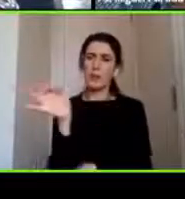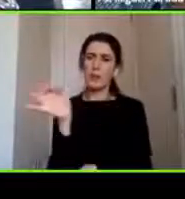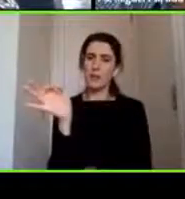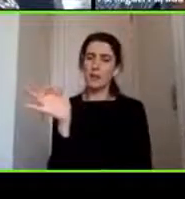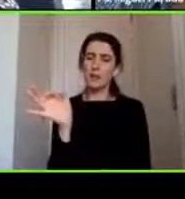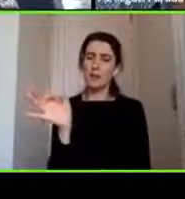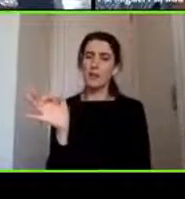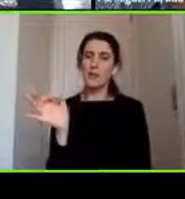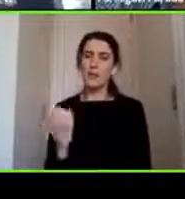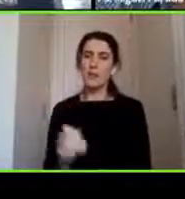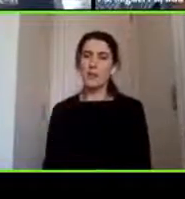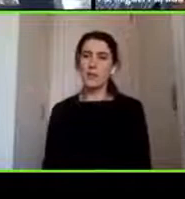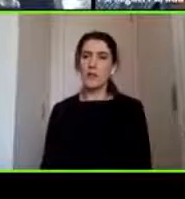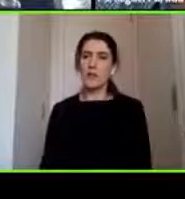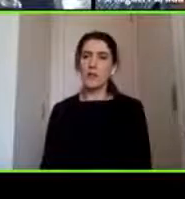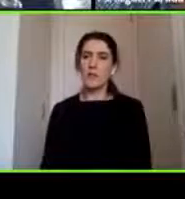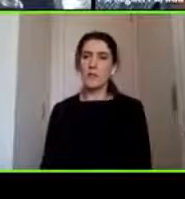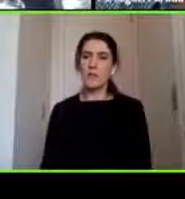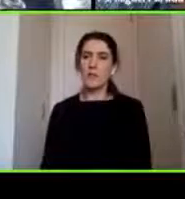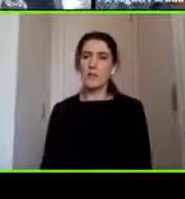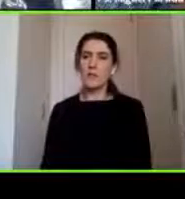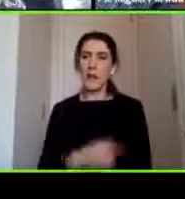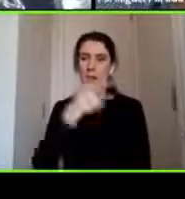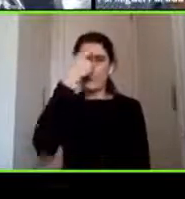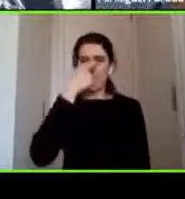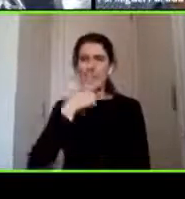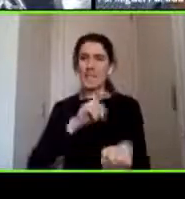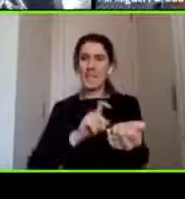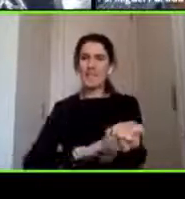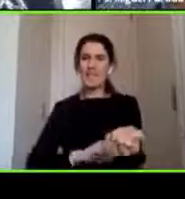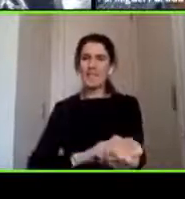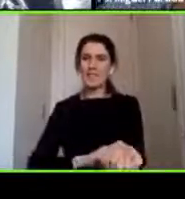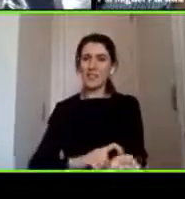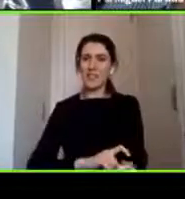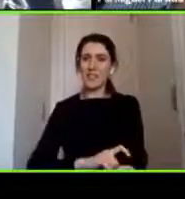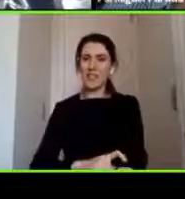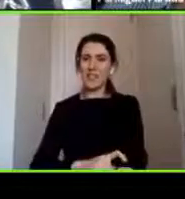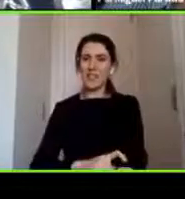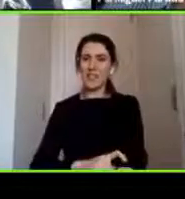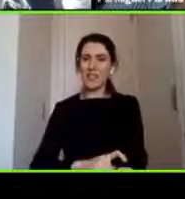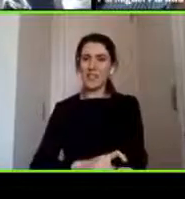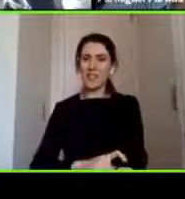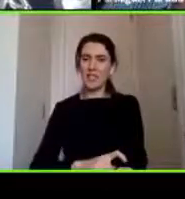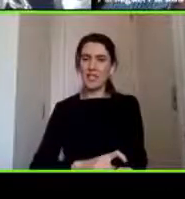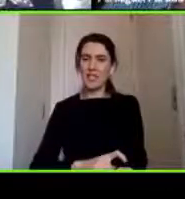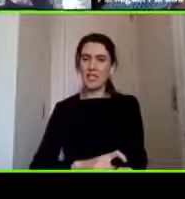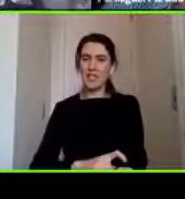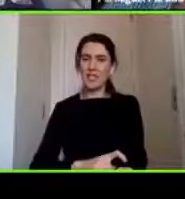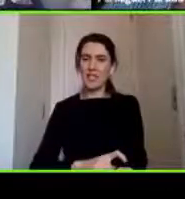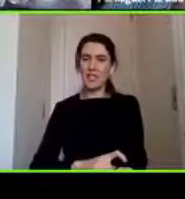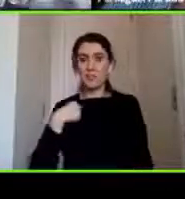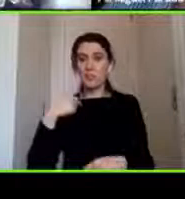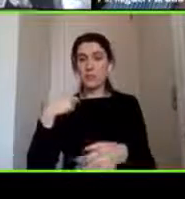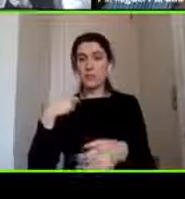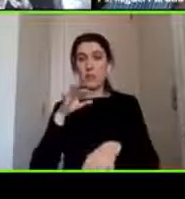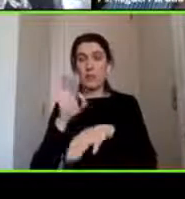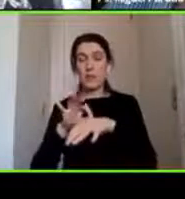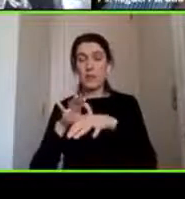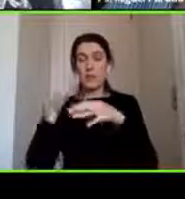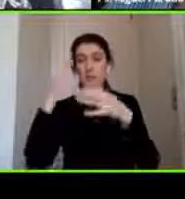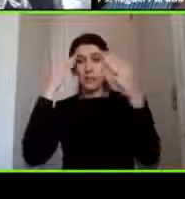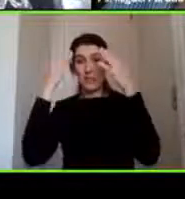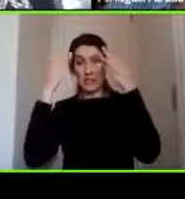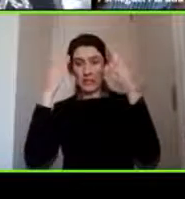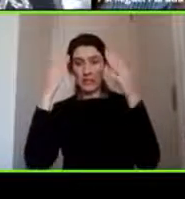la personalidad se configura yo no soy psiquiatra ni psicólogo soy neurólogo pero la personalidad se